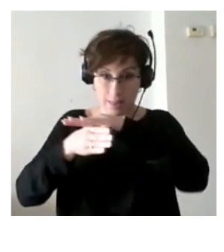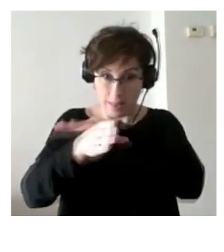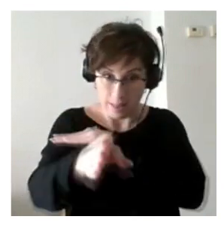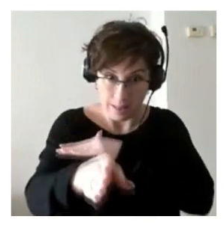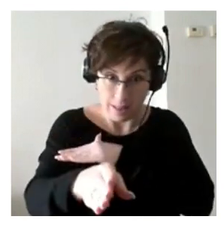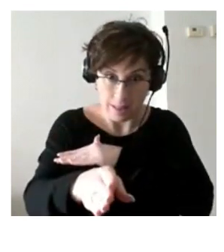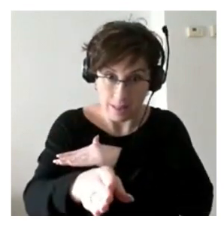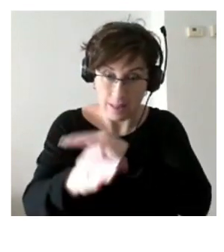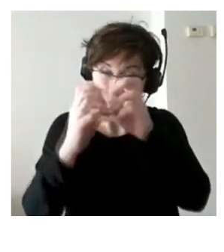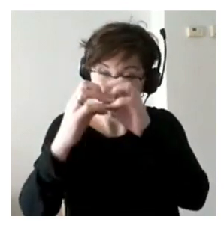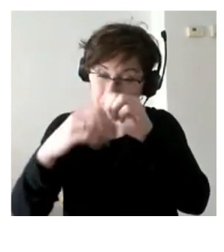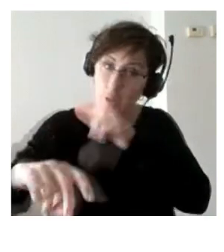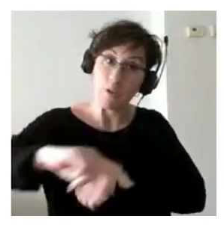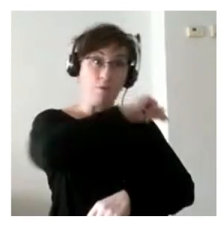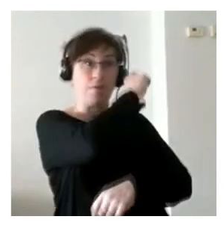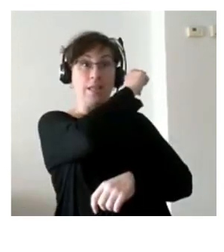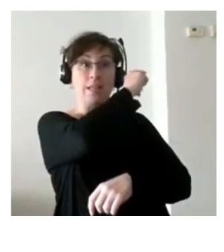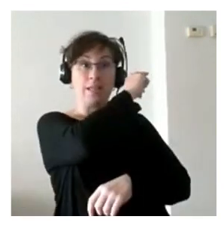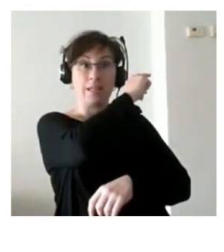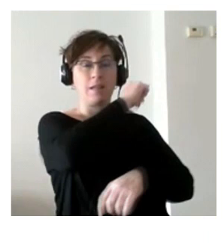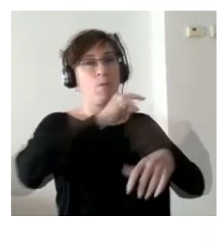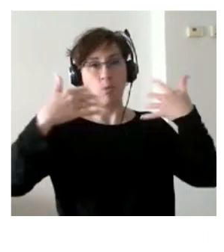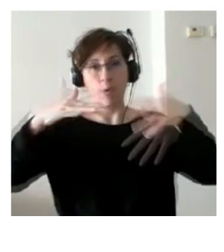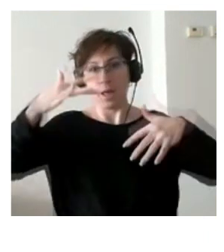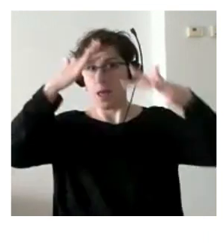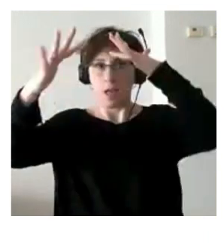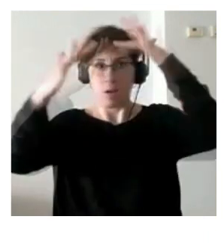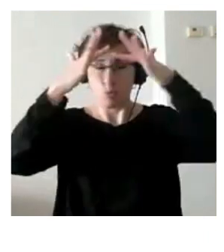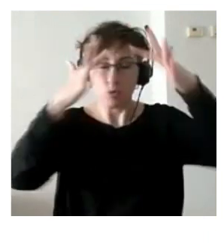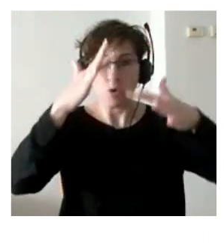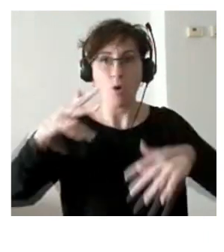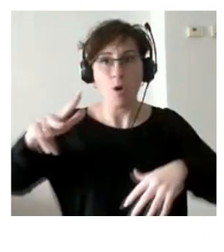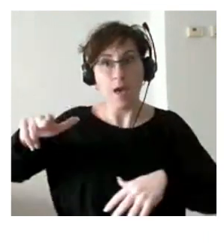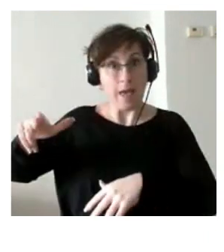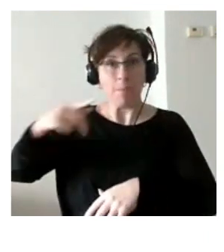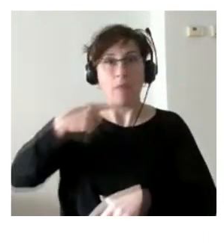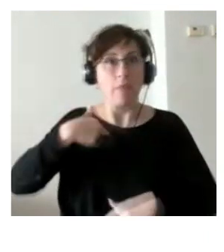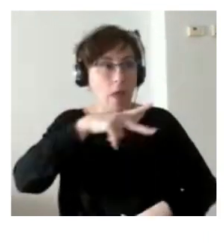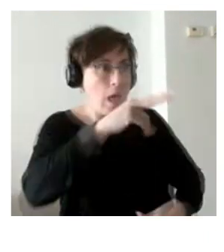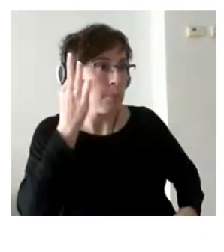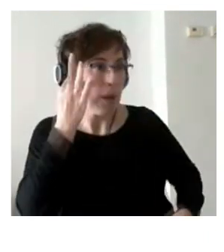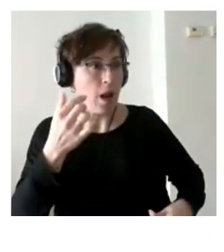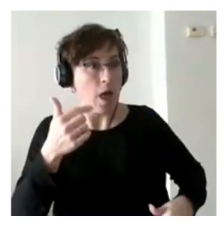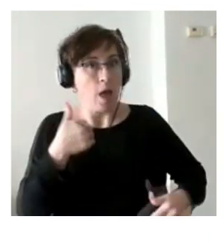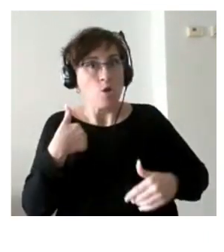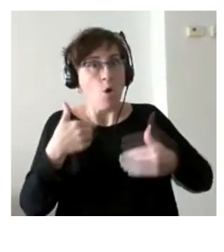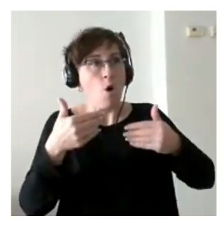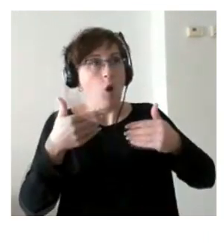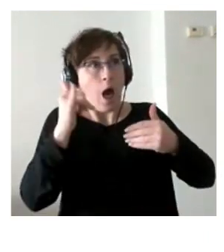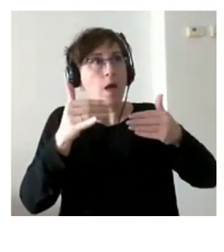él salió con ilusión con fantasía diciendo hermana tengo una salida tengo una puerta abierta al final del camino